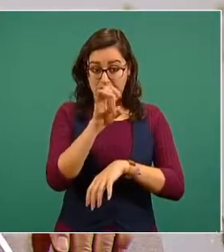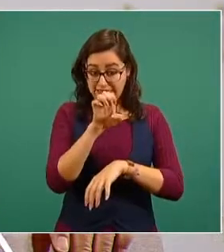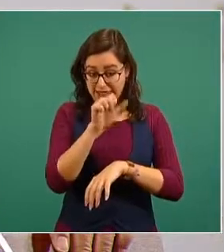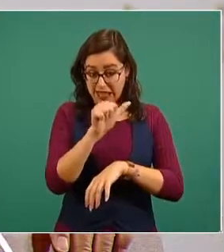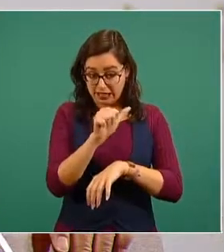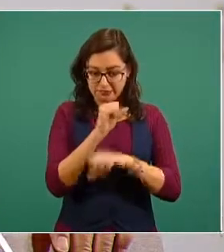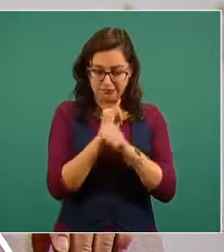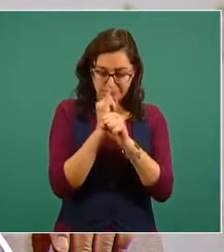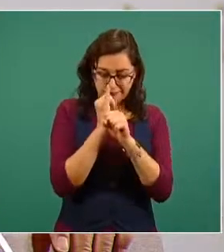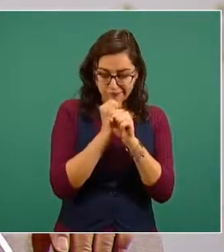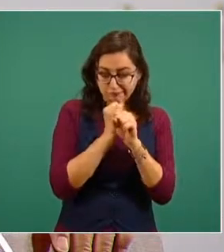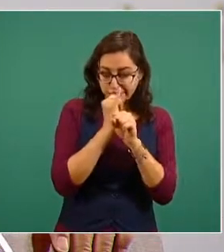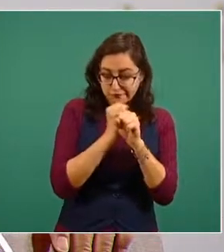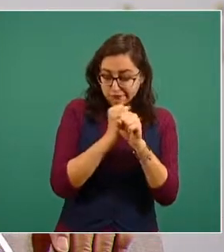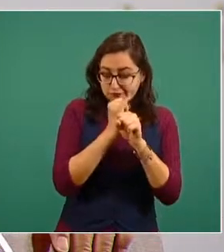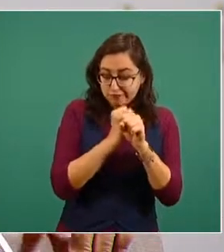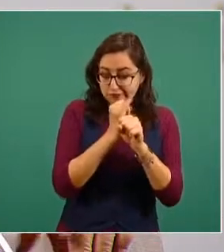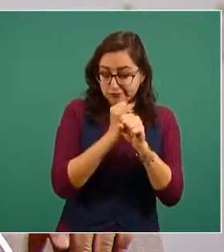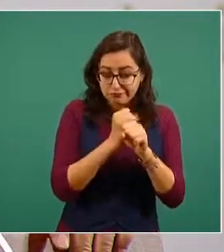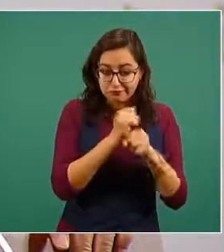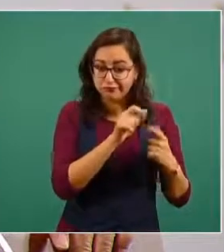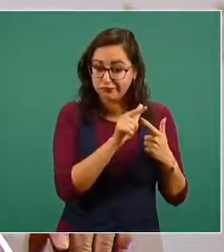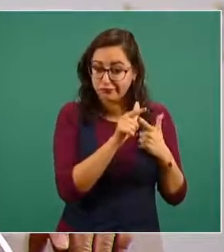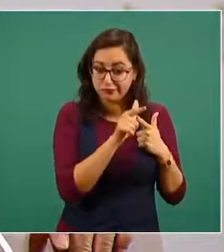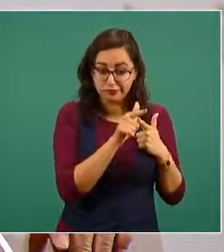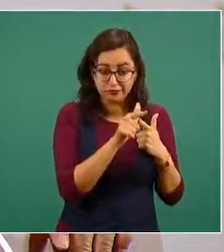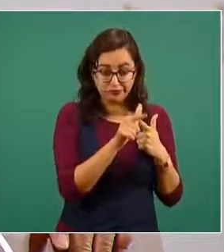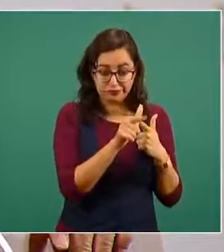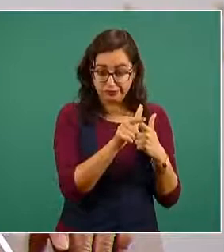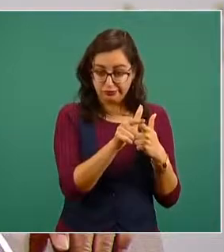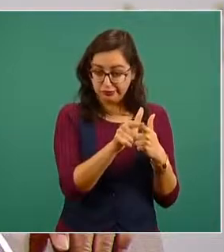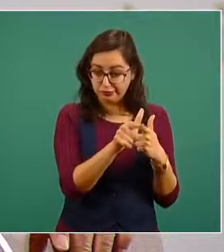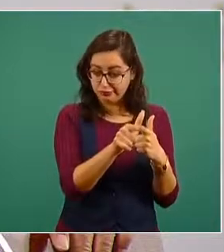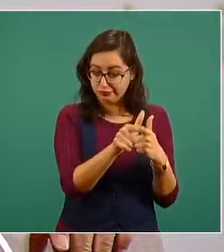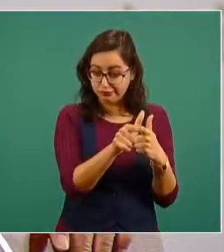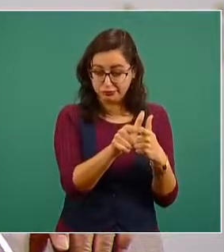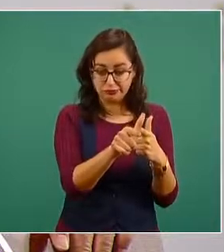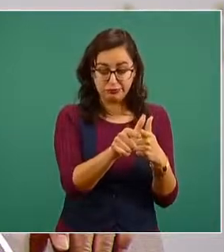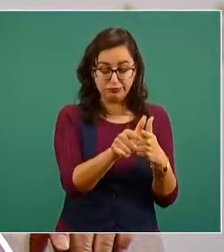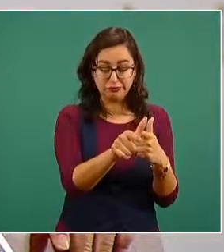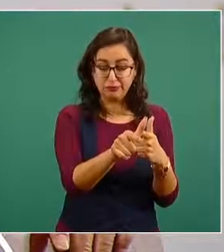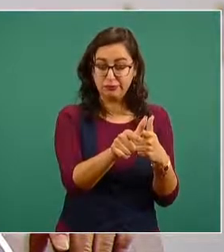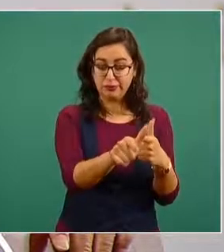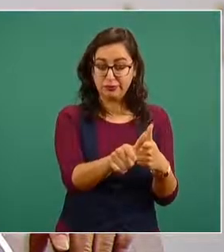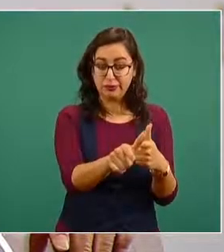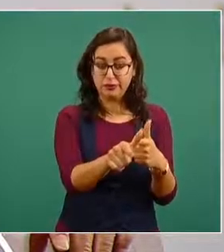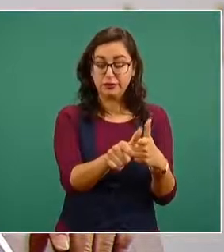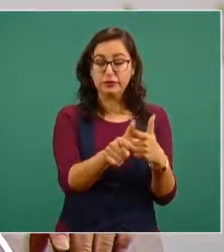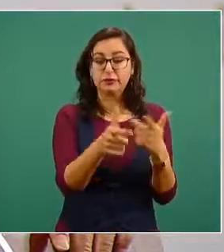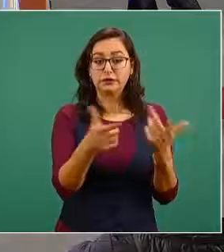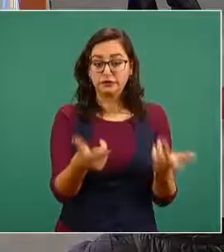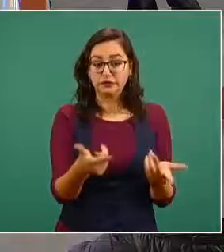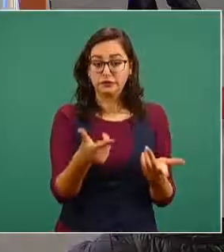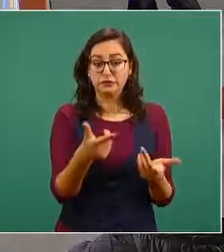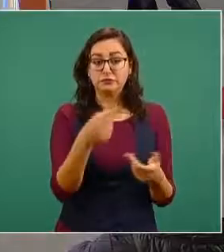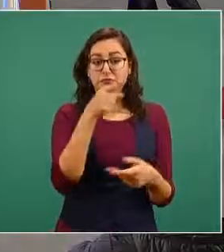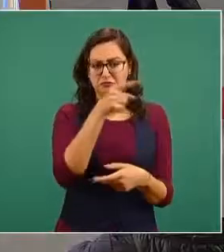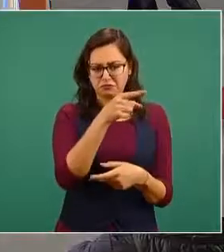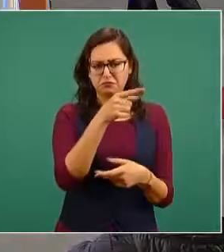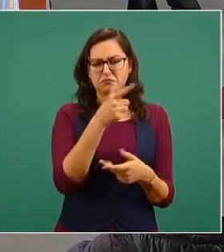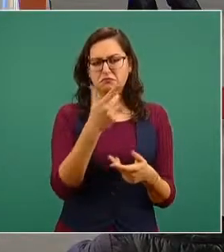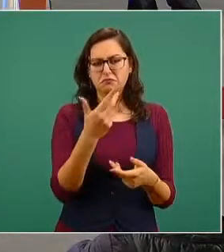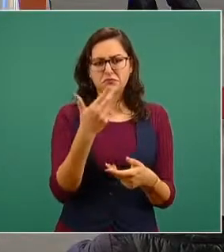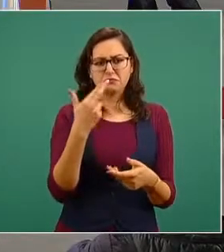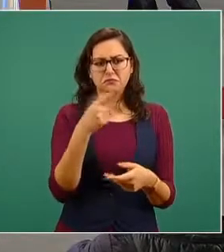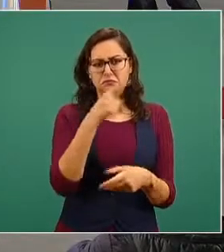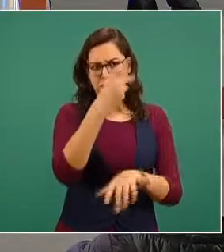ese organismo, es decir, la DEA, que combate a las drogas en